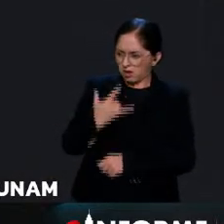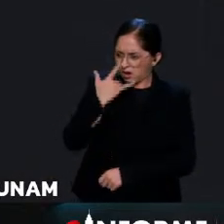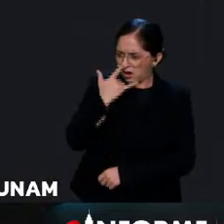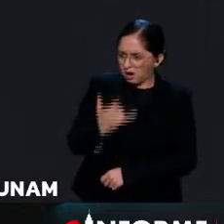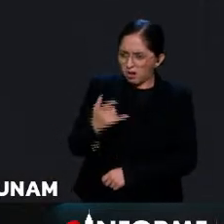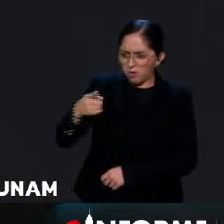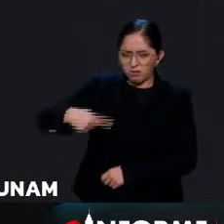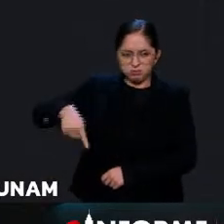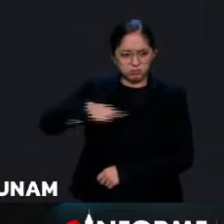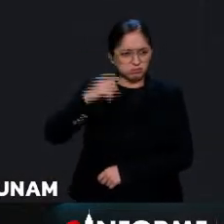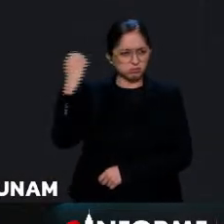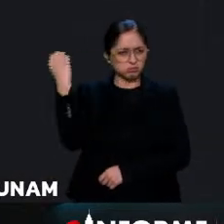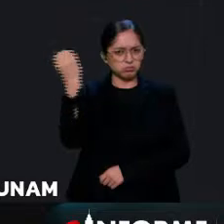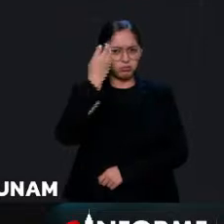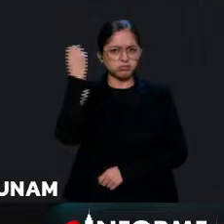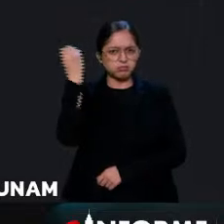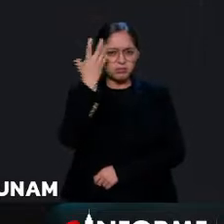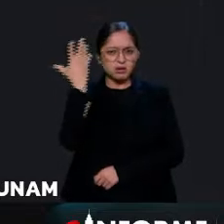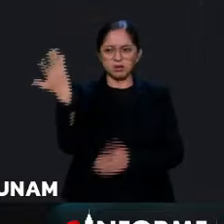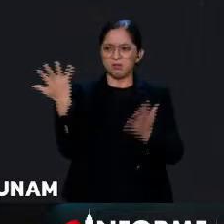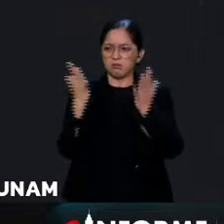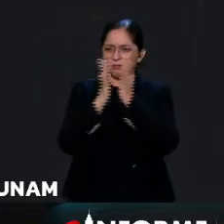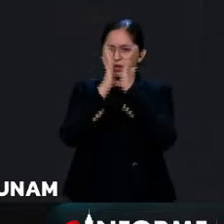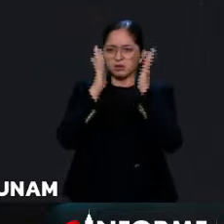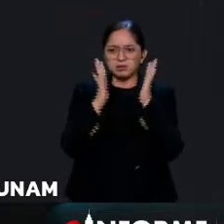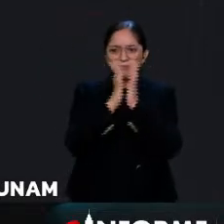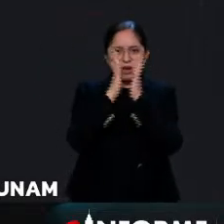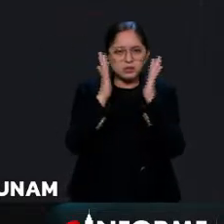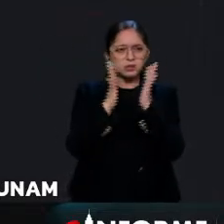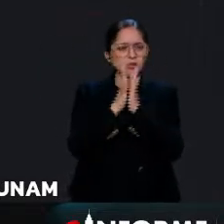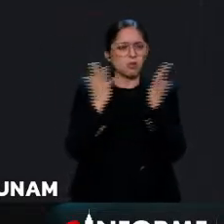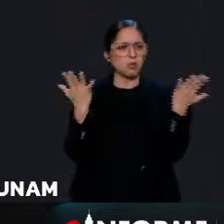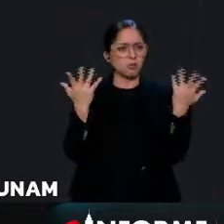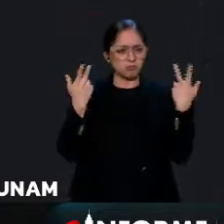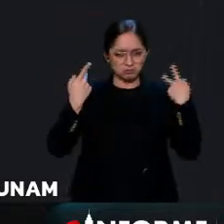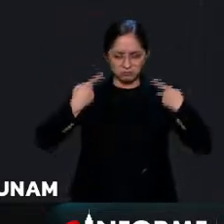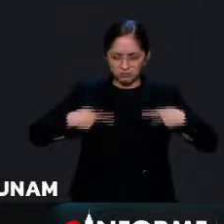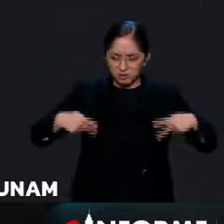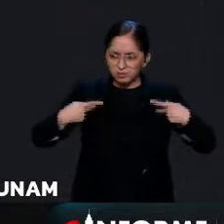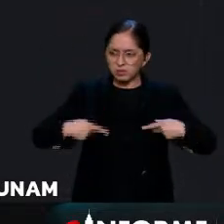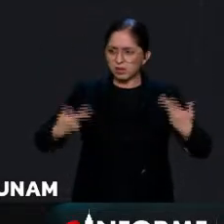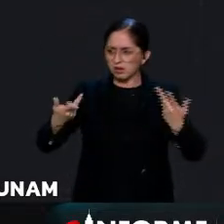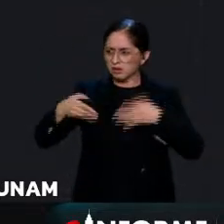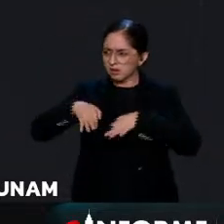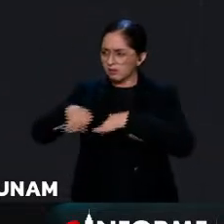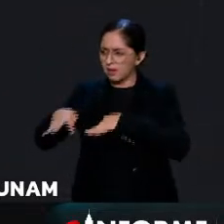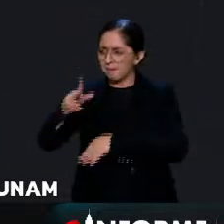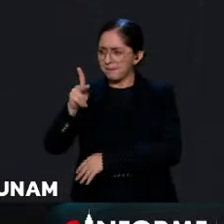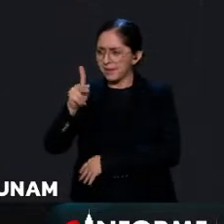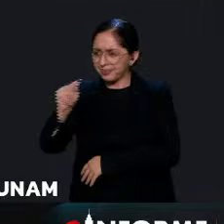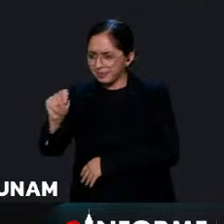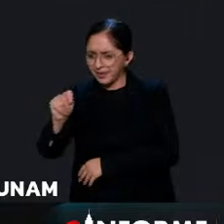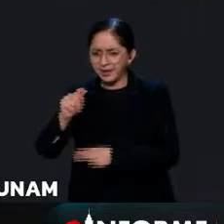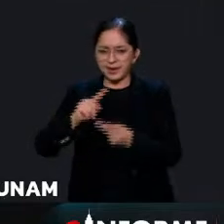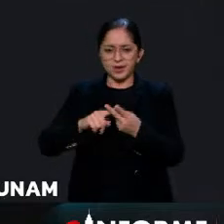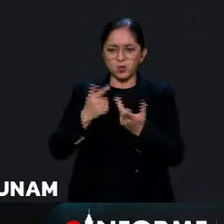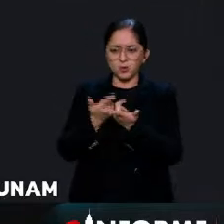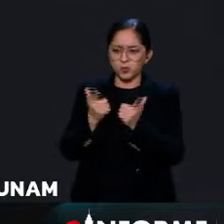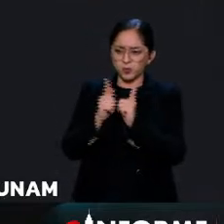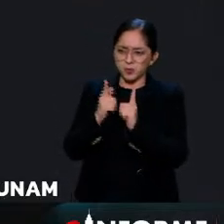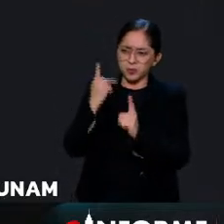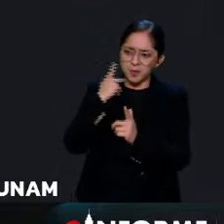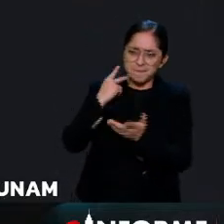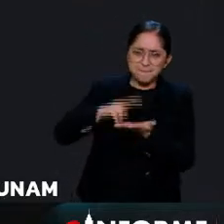participación de los legisladores del pte del verde del de